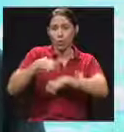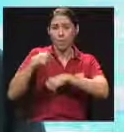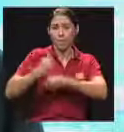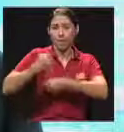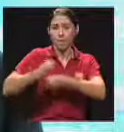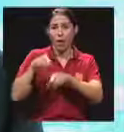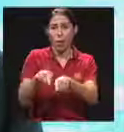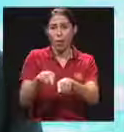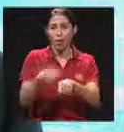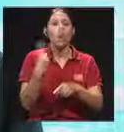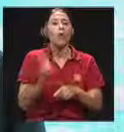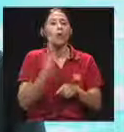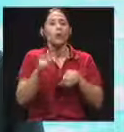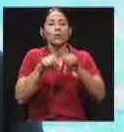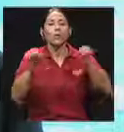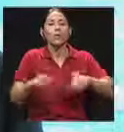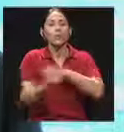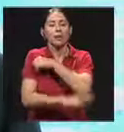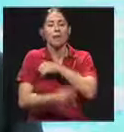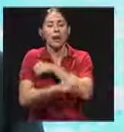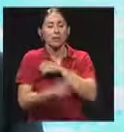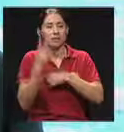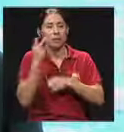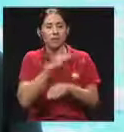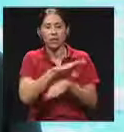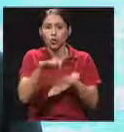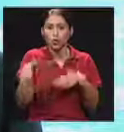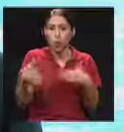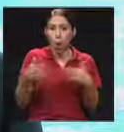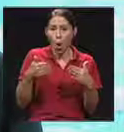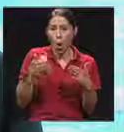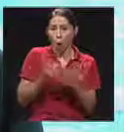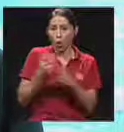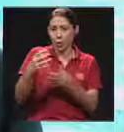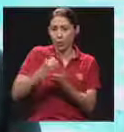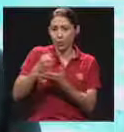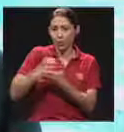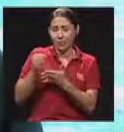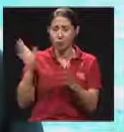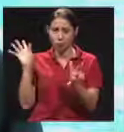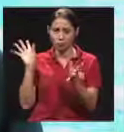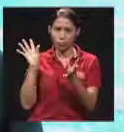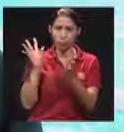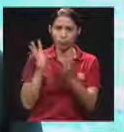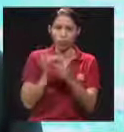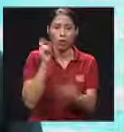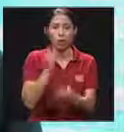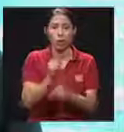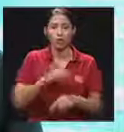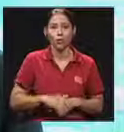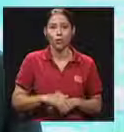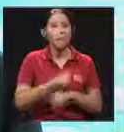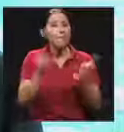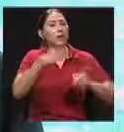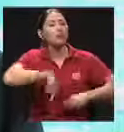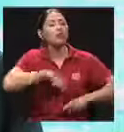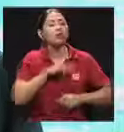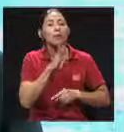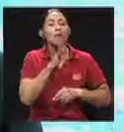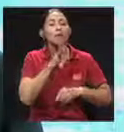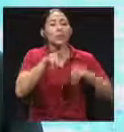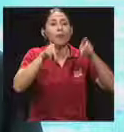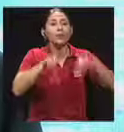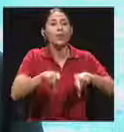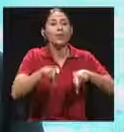régimen en el país en donde se toman todos los salarios cotizados que es que es técnicamente correcto. En reparto estamos hablando de personas que entraron al magisterio con